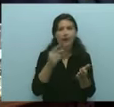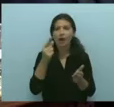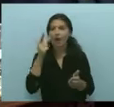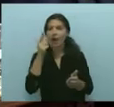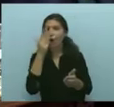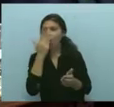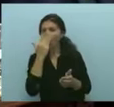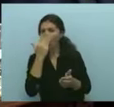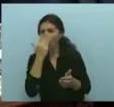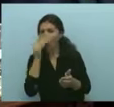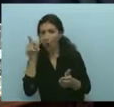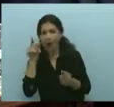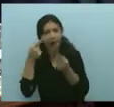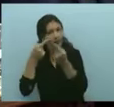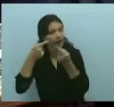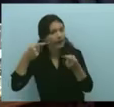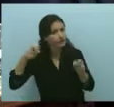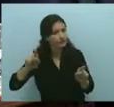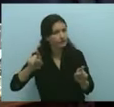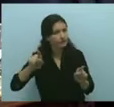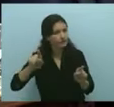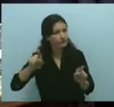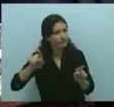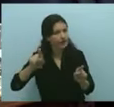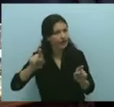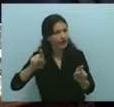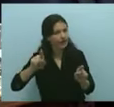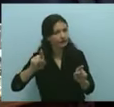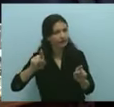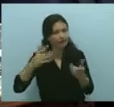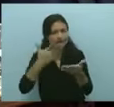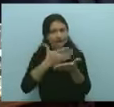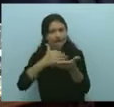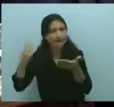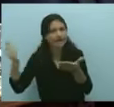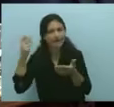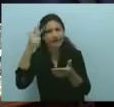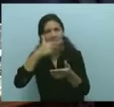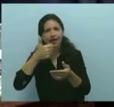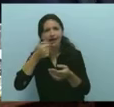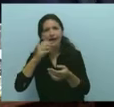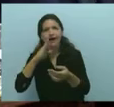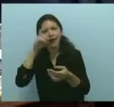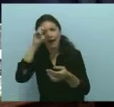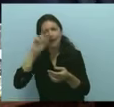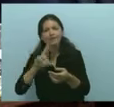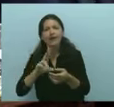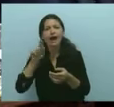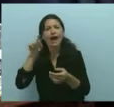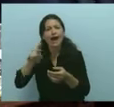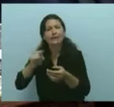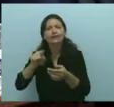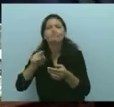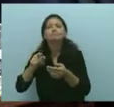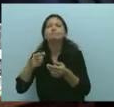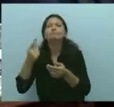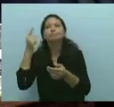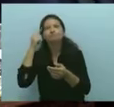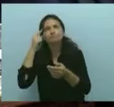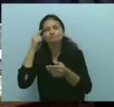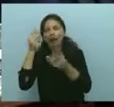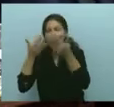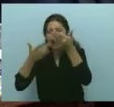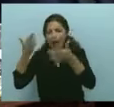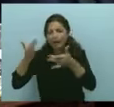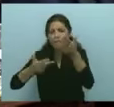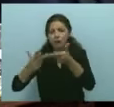previsionales y ahí aplica el 82% o el porcentaje que corresponda. De manera que, en realidad, para quienes tienen